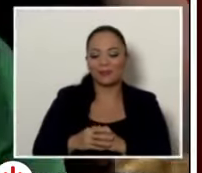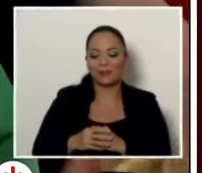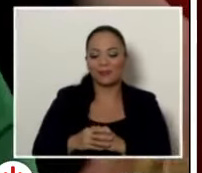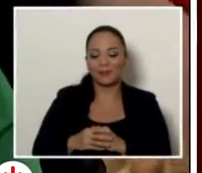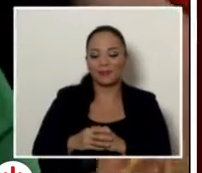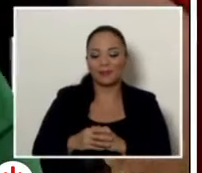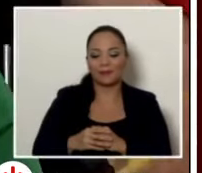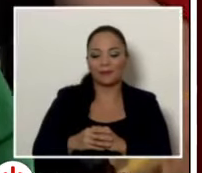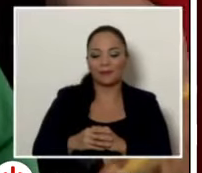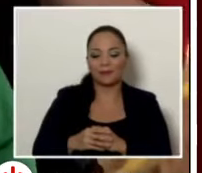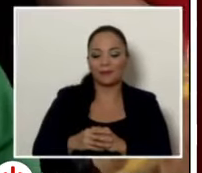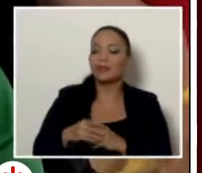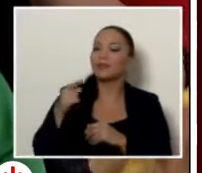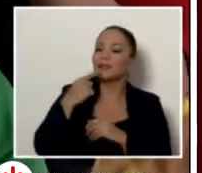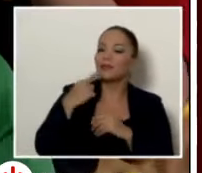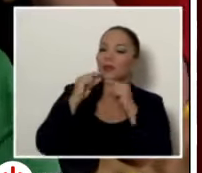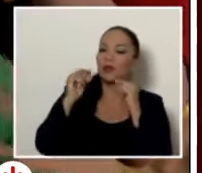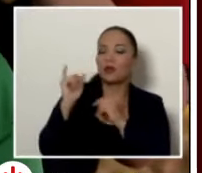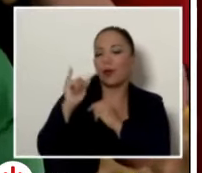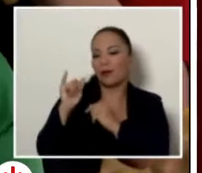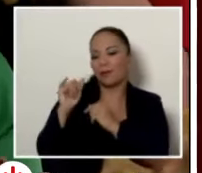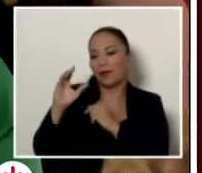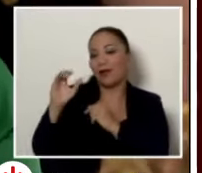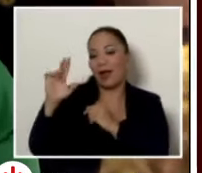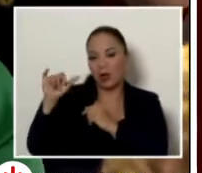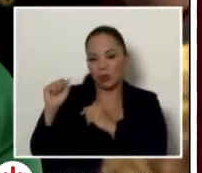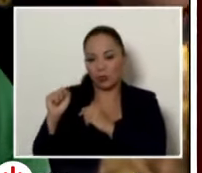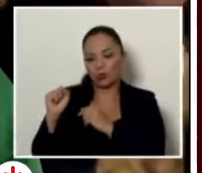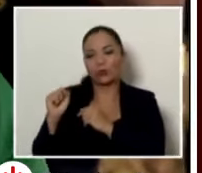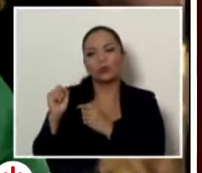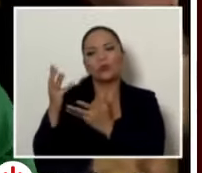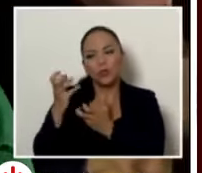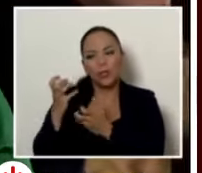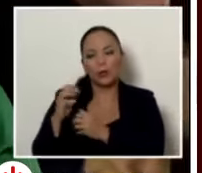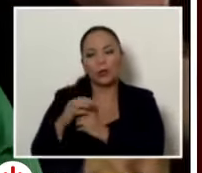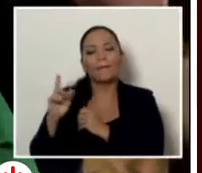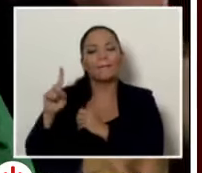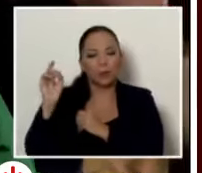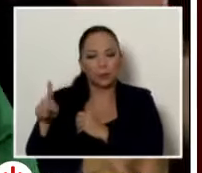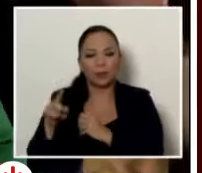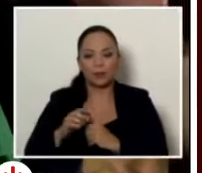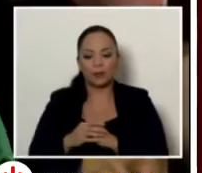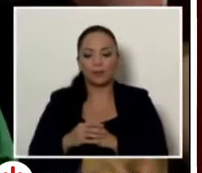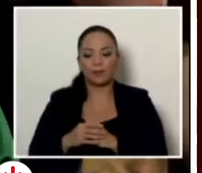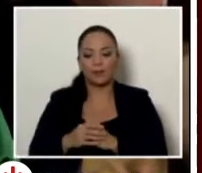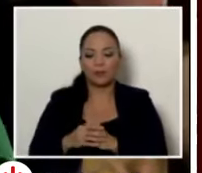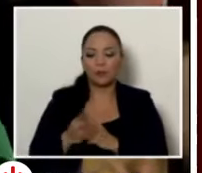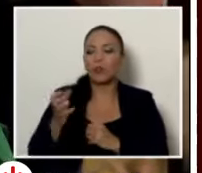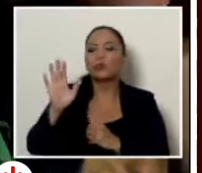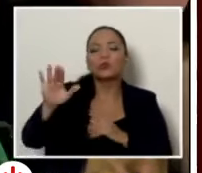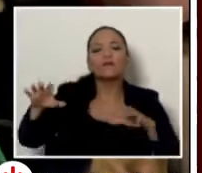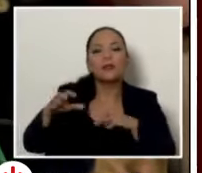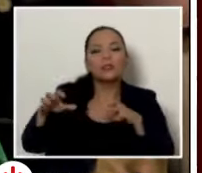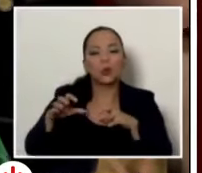en la misma línea que don Carlos yo quiero inclinarme por una reacción suya a la